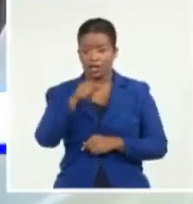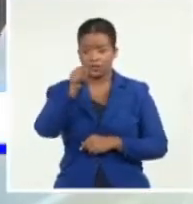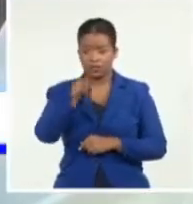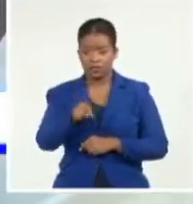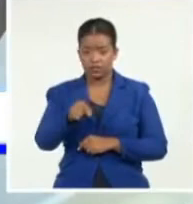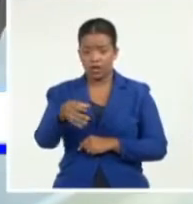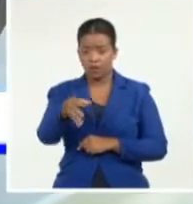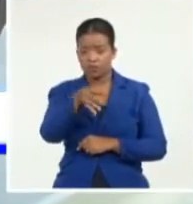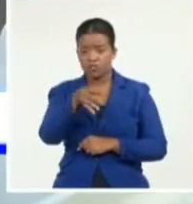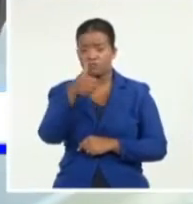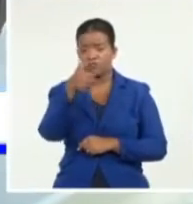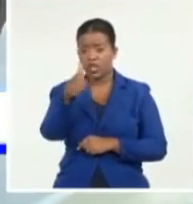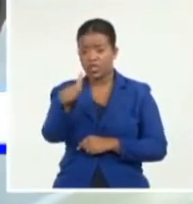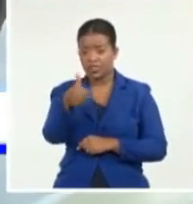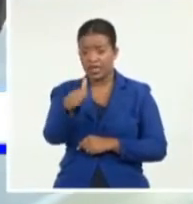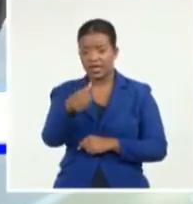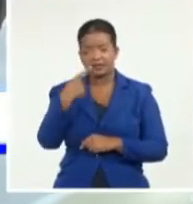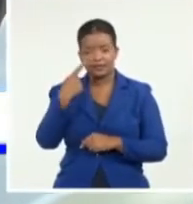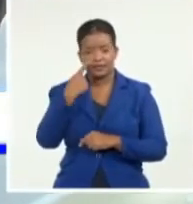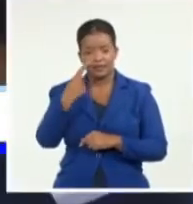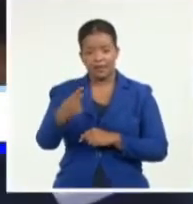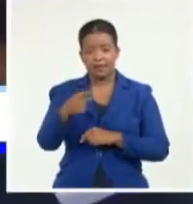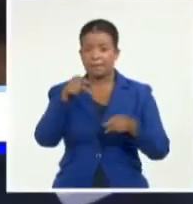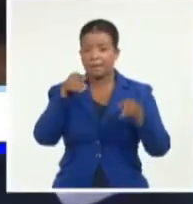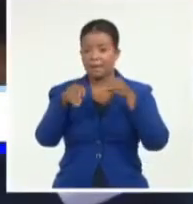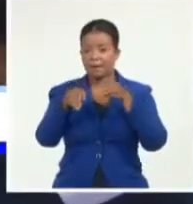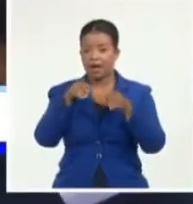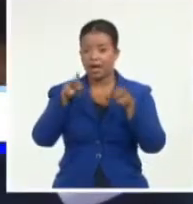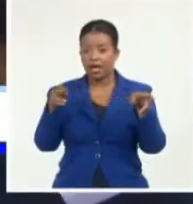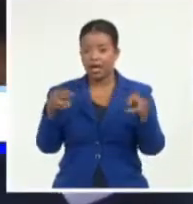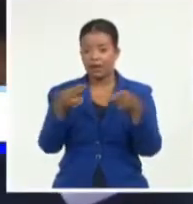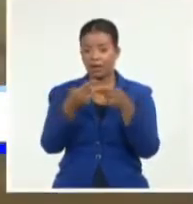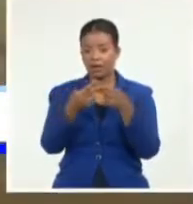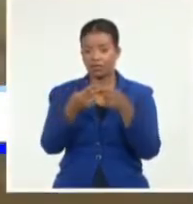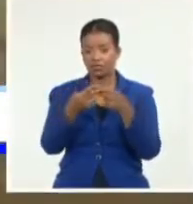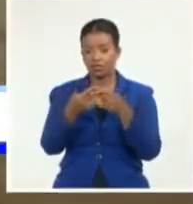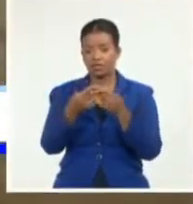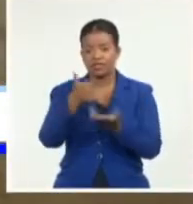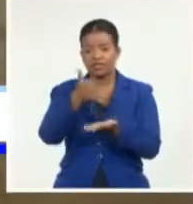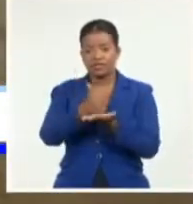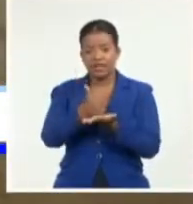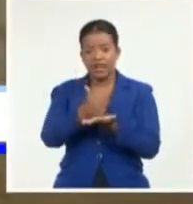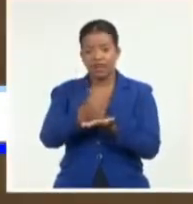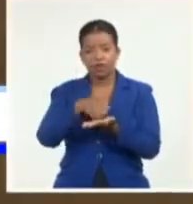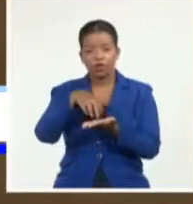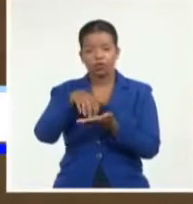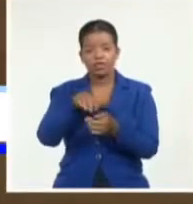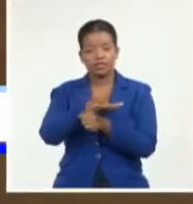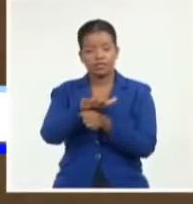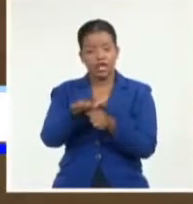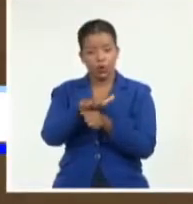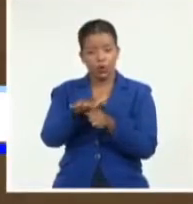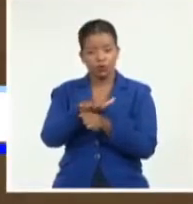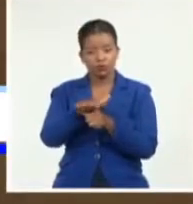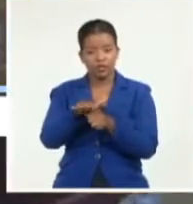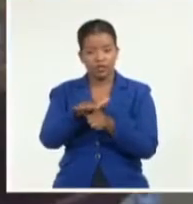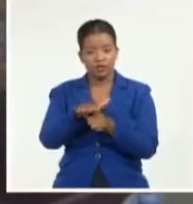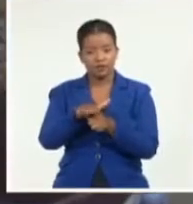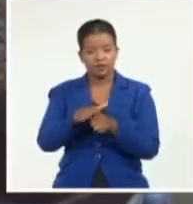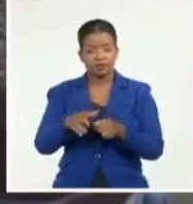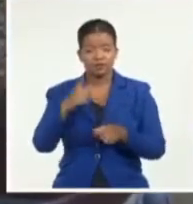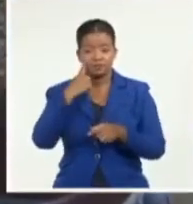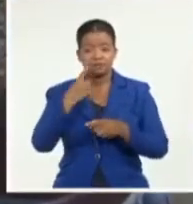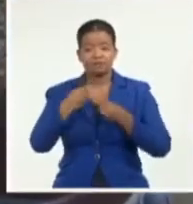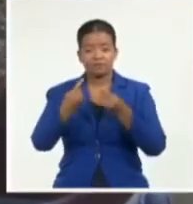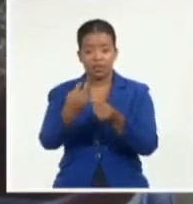Mayabeque participaron en el Festival de Aficionados Provincial con sede en el recinto ferial El Rodeo de San José de las Lajas. En literatura se entregaron dos